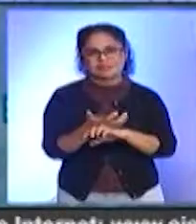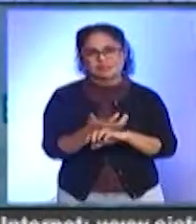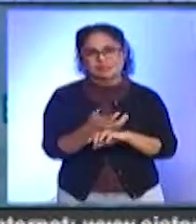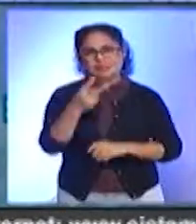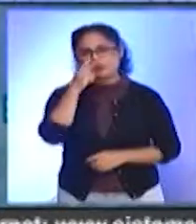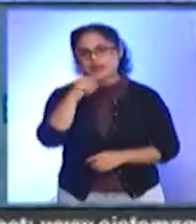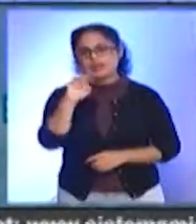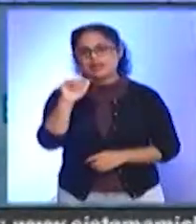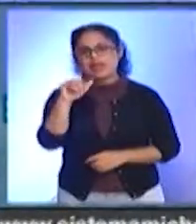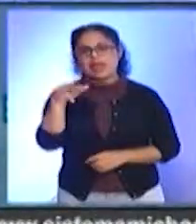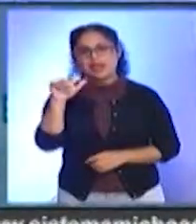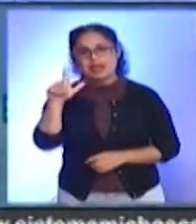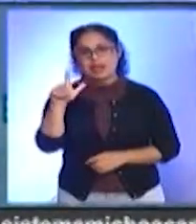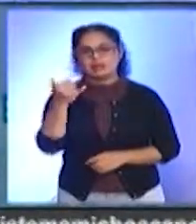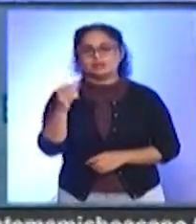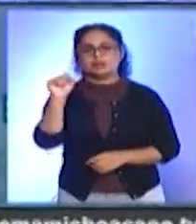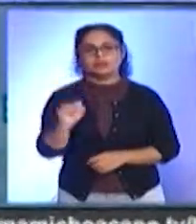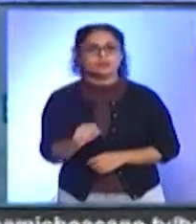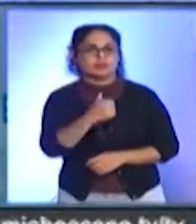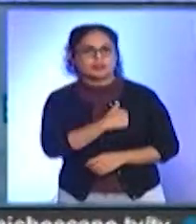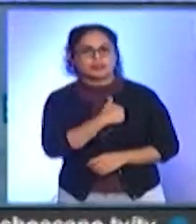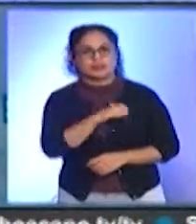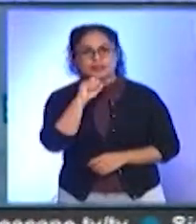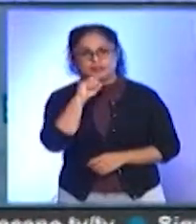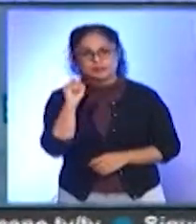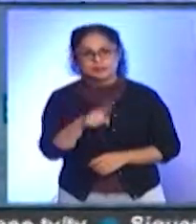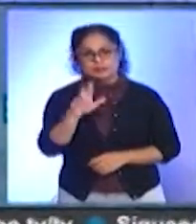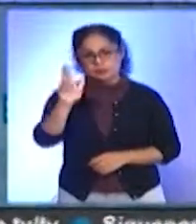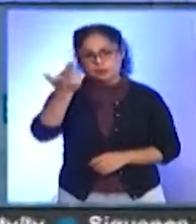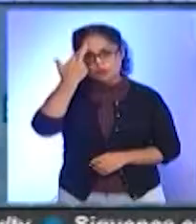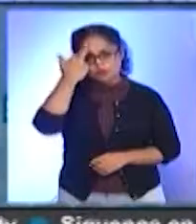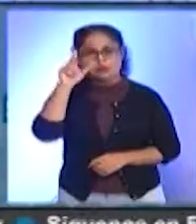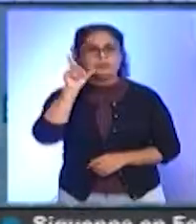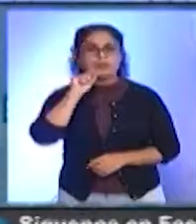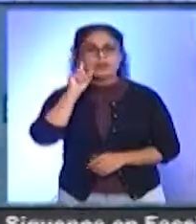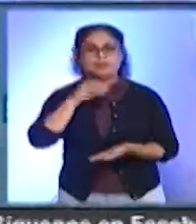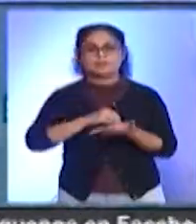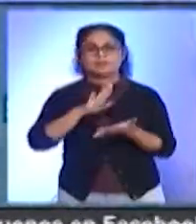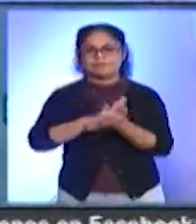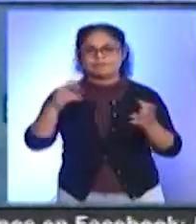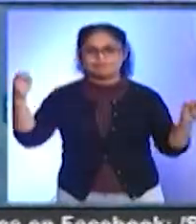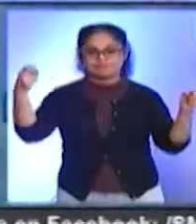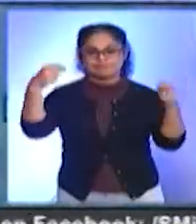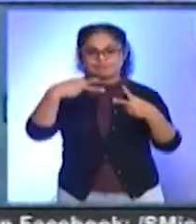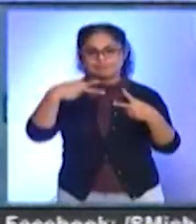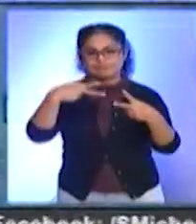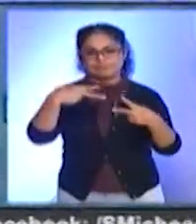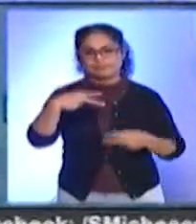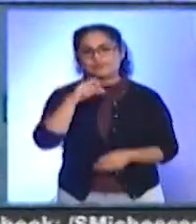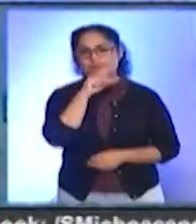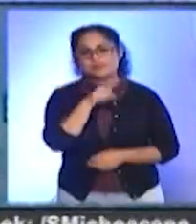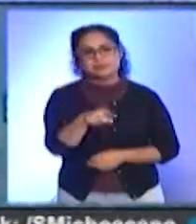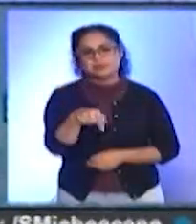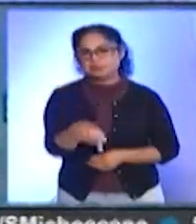a través de Mexicanal en los Estados Unidos y al sur de Canadá. Recuerda, el día de mañana tenemos una cita de nueva cuenta a